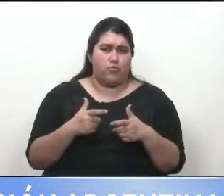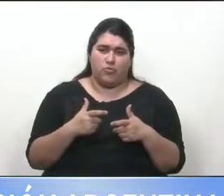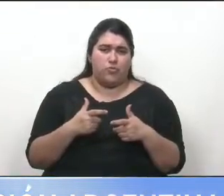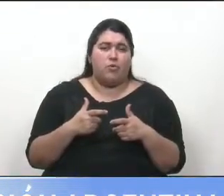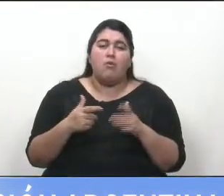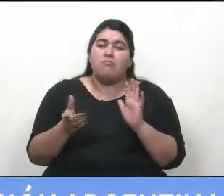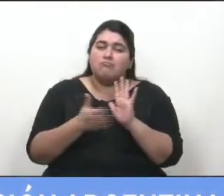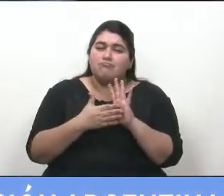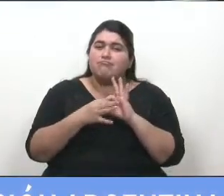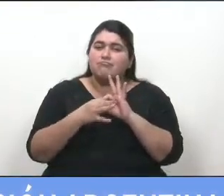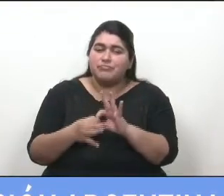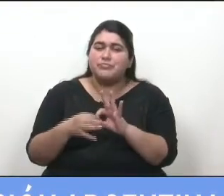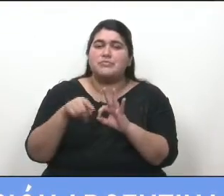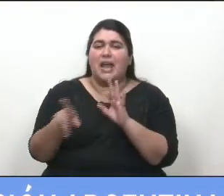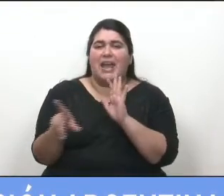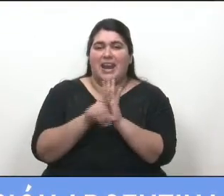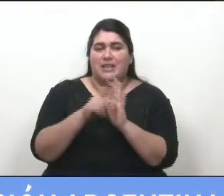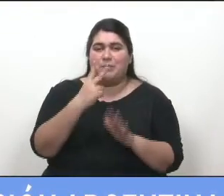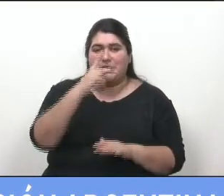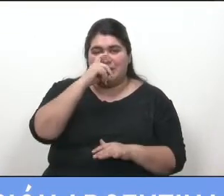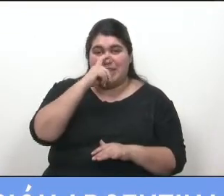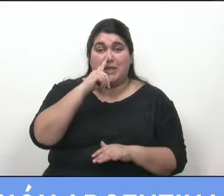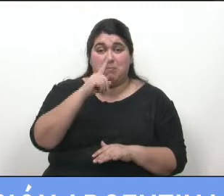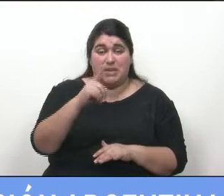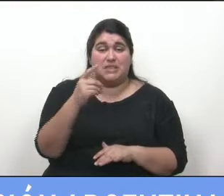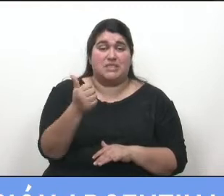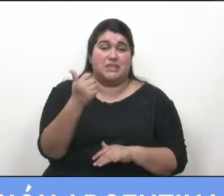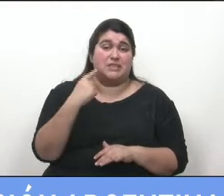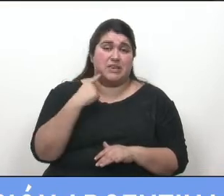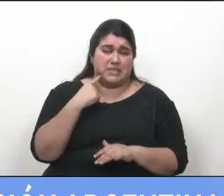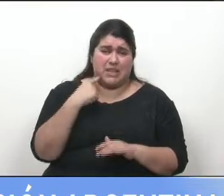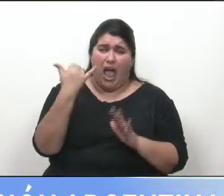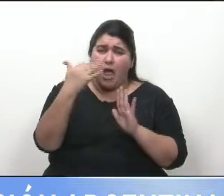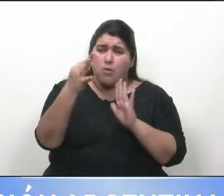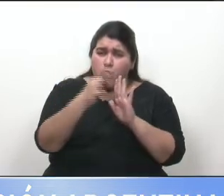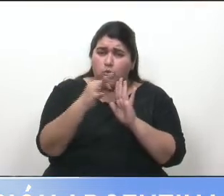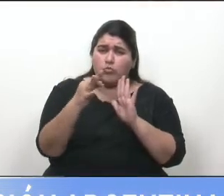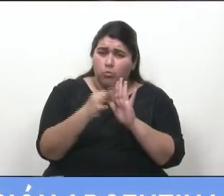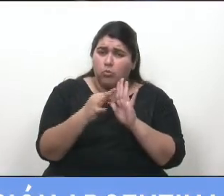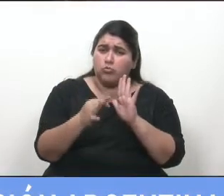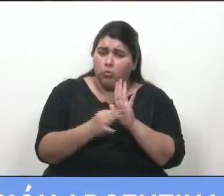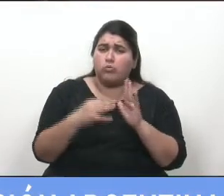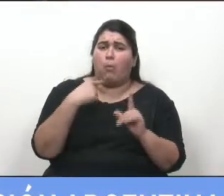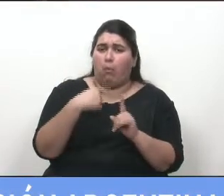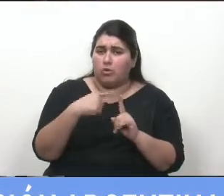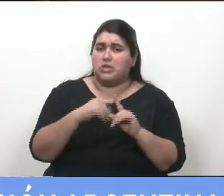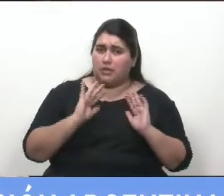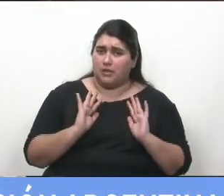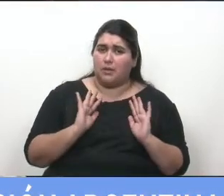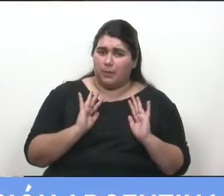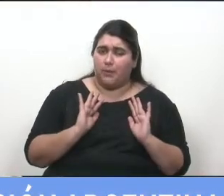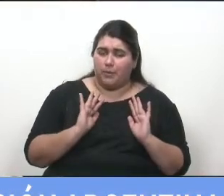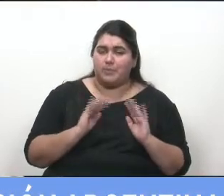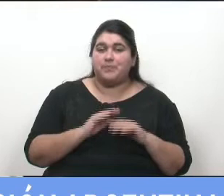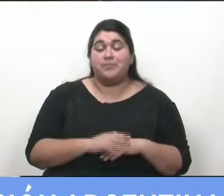normativo que instituye la ley 27.613, tiene varias aristas positivas. En